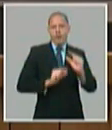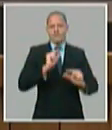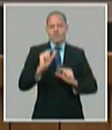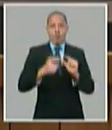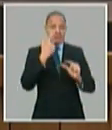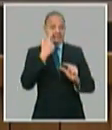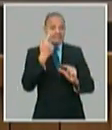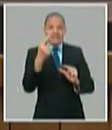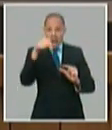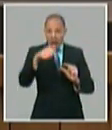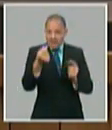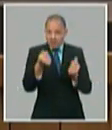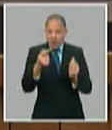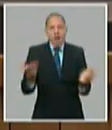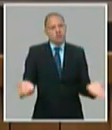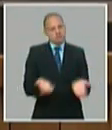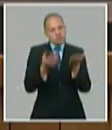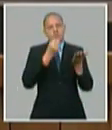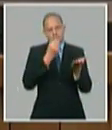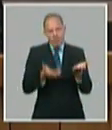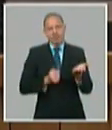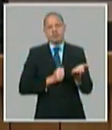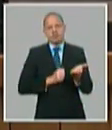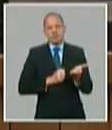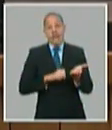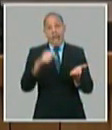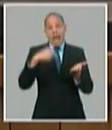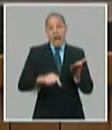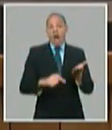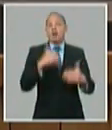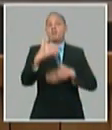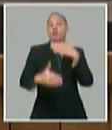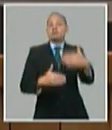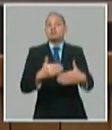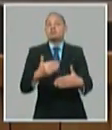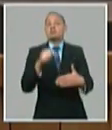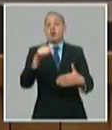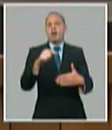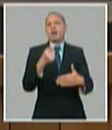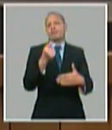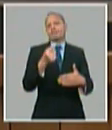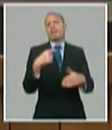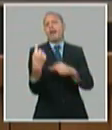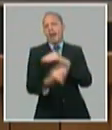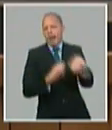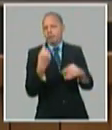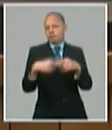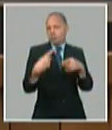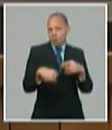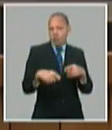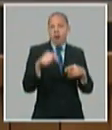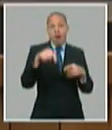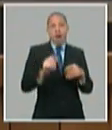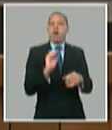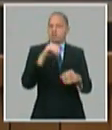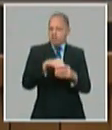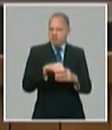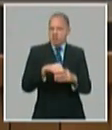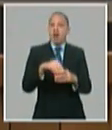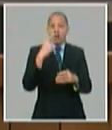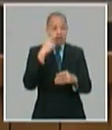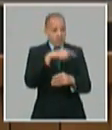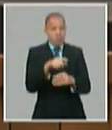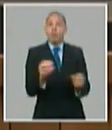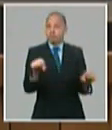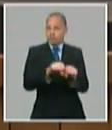oportunidad del ordenamiento monetario y cambiario ahora no estamos exentos de deficiencias en el proceso inversionista las mismas que hemos planteado otras